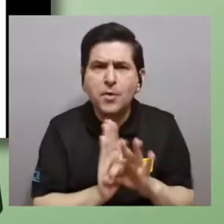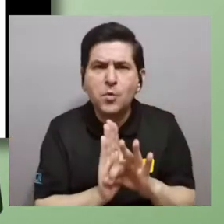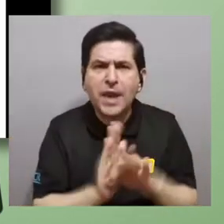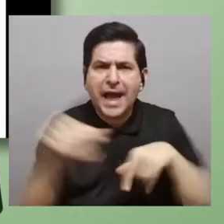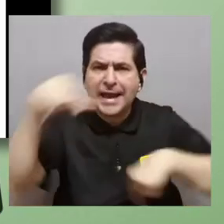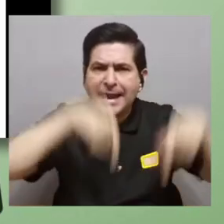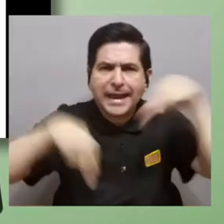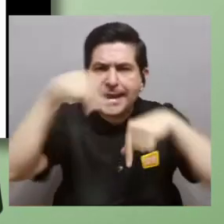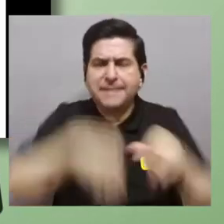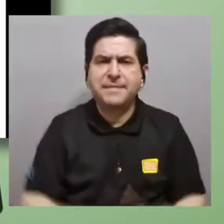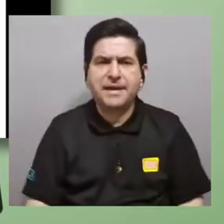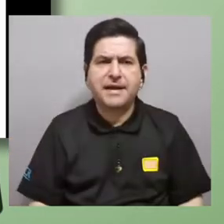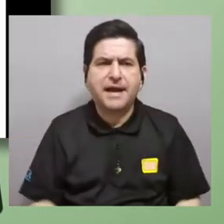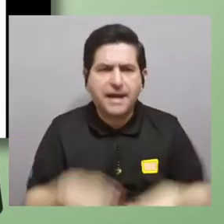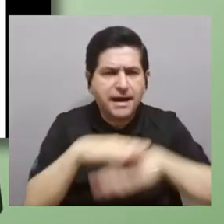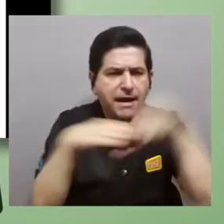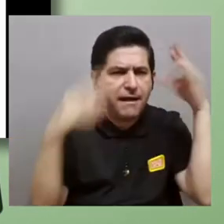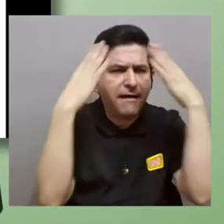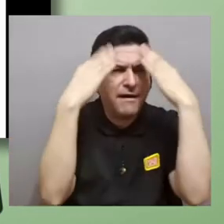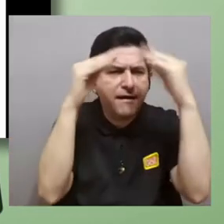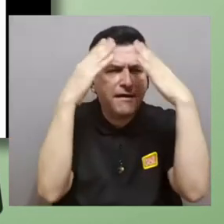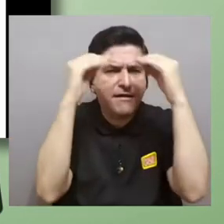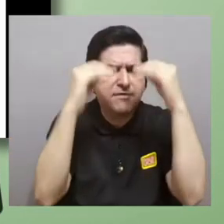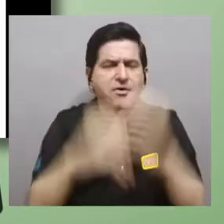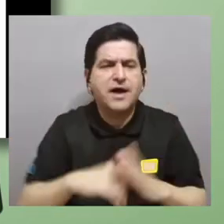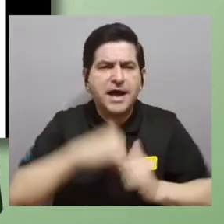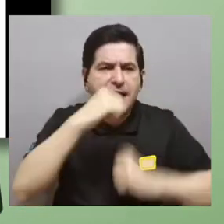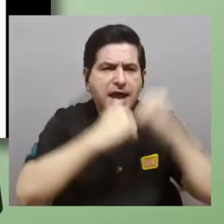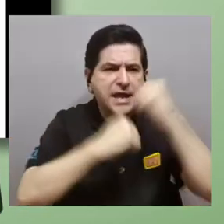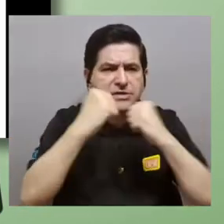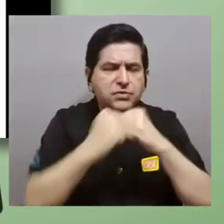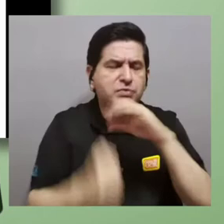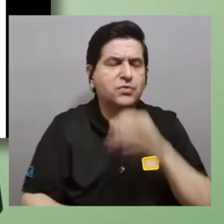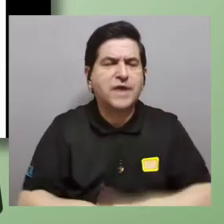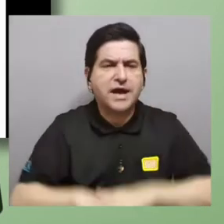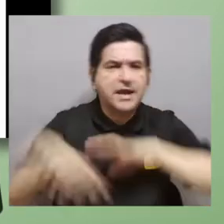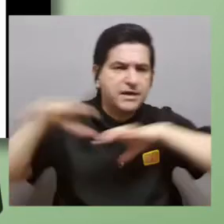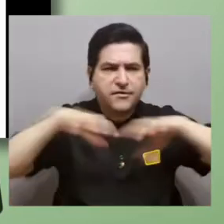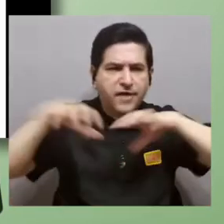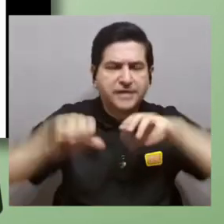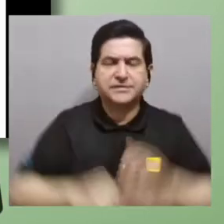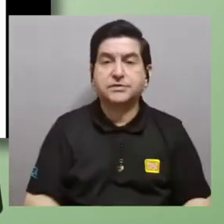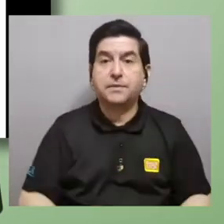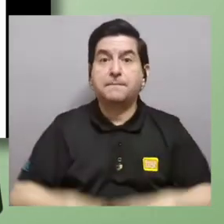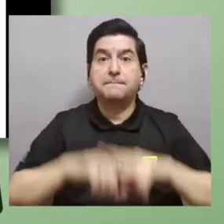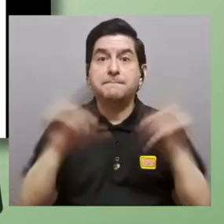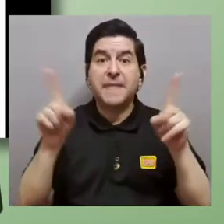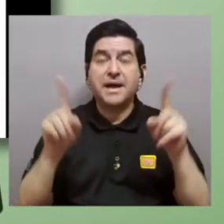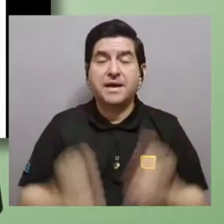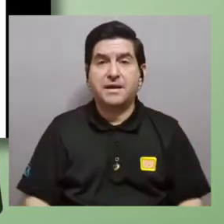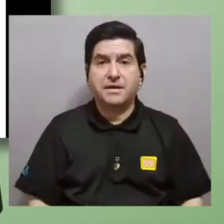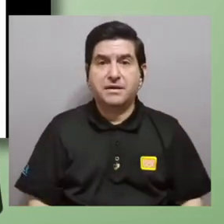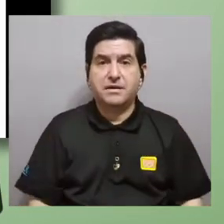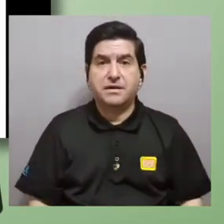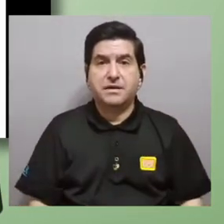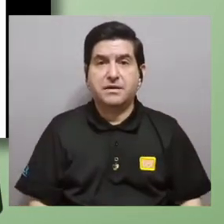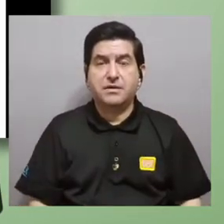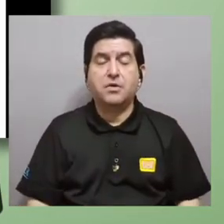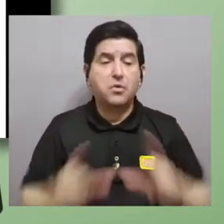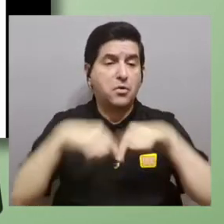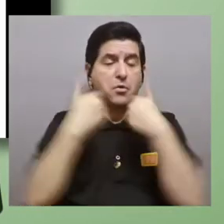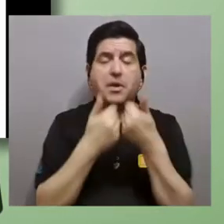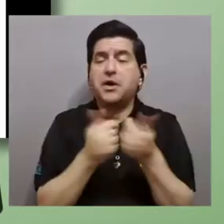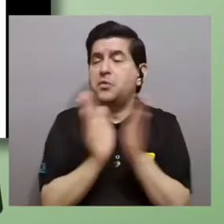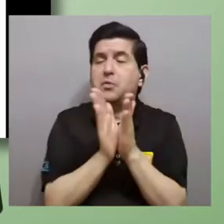química logramos extraer información sobre estructura y reactividad sin embargo para un largo para un